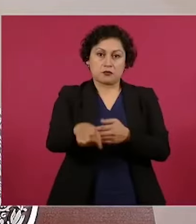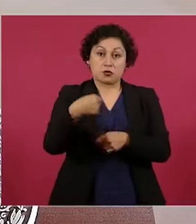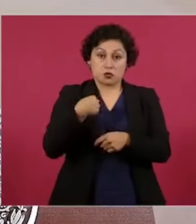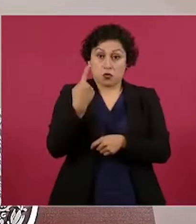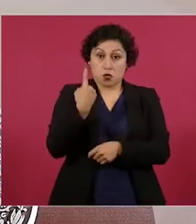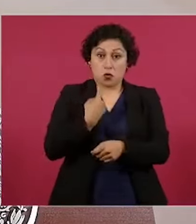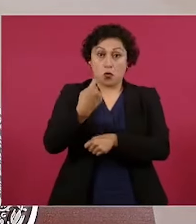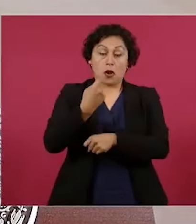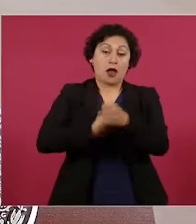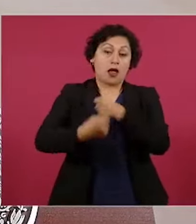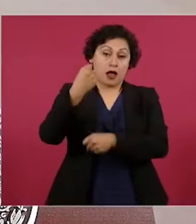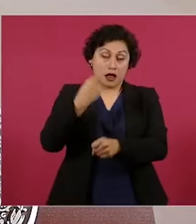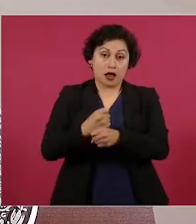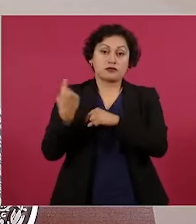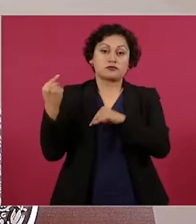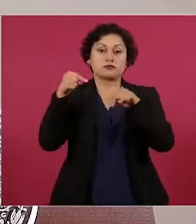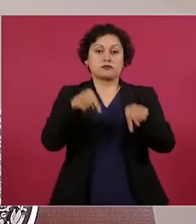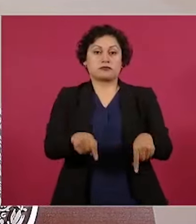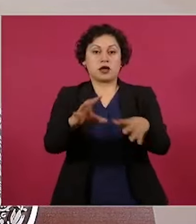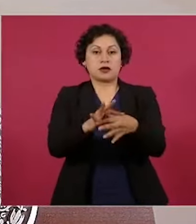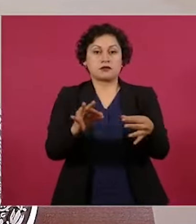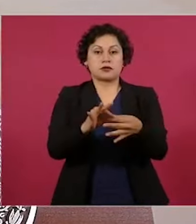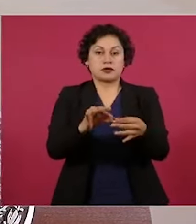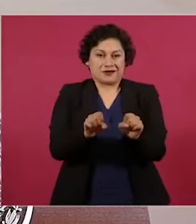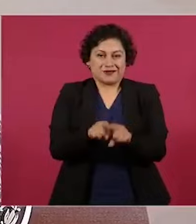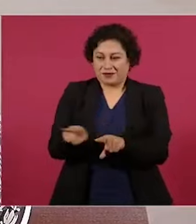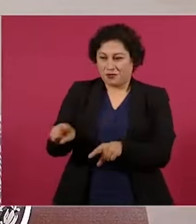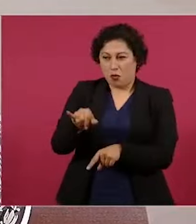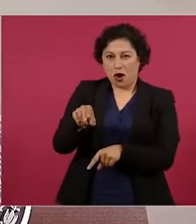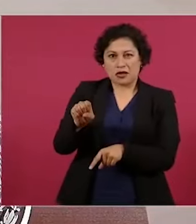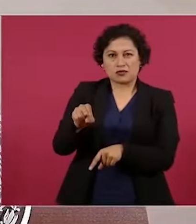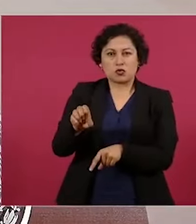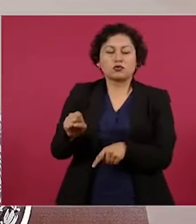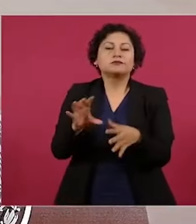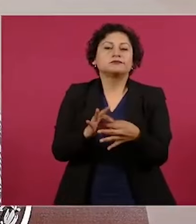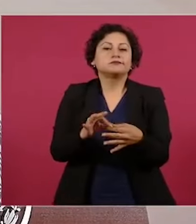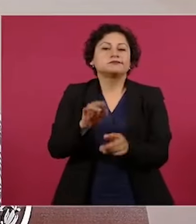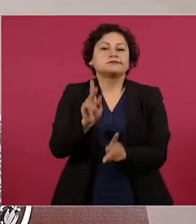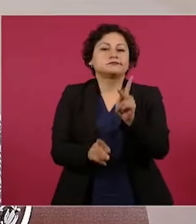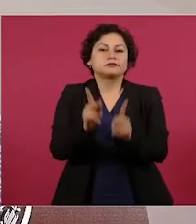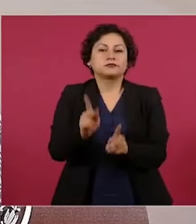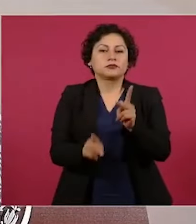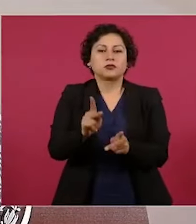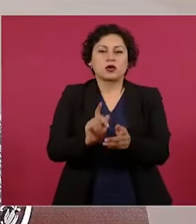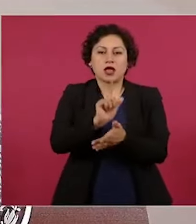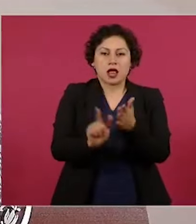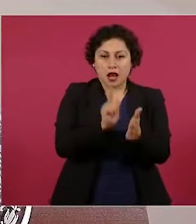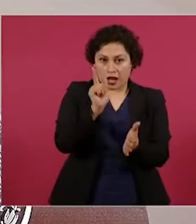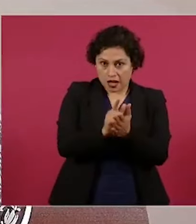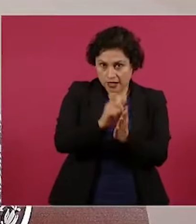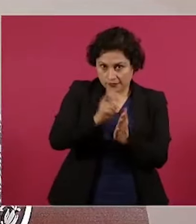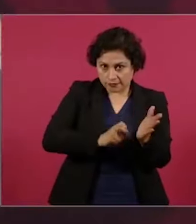lo platicamos con Jesús, incluso que tenía que ver con que se hizo esta reforma legal que salió publicada a finales del año pasado,